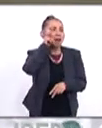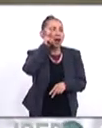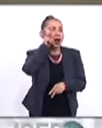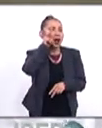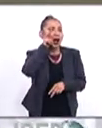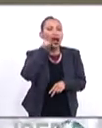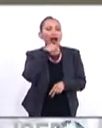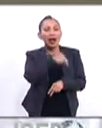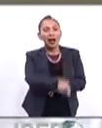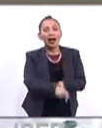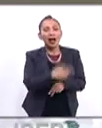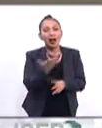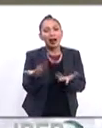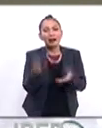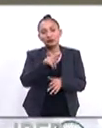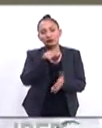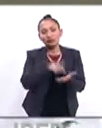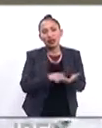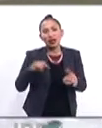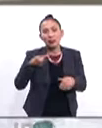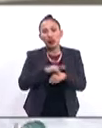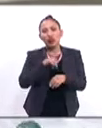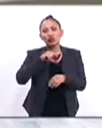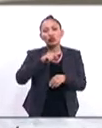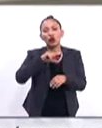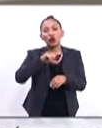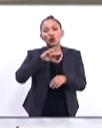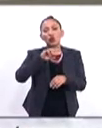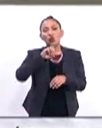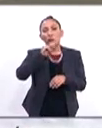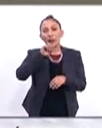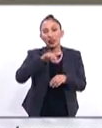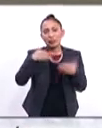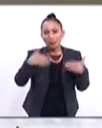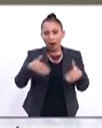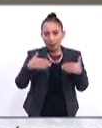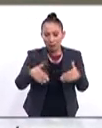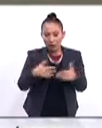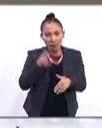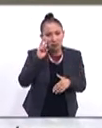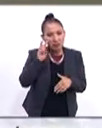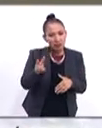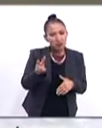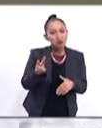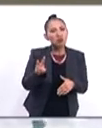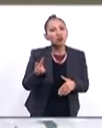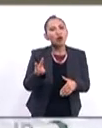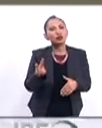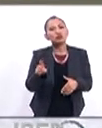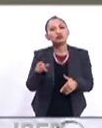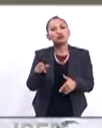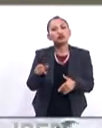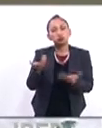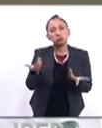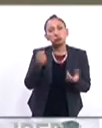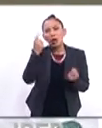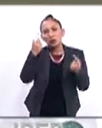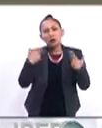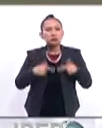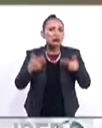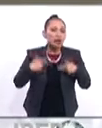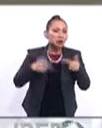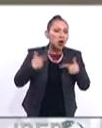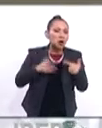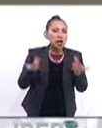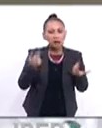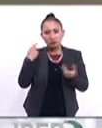Francisco a el aeropuerto de Tucumán ahí en Panamá y bueno vemos ahí precisamente pues algunas personas